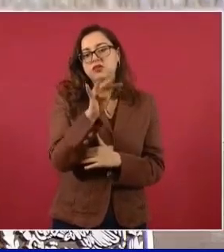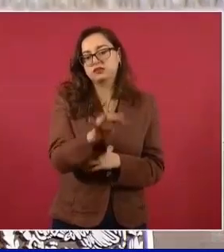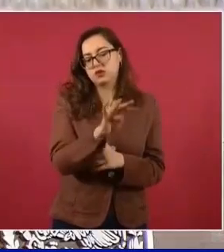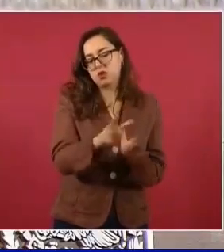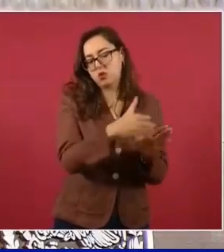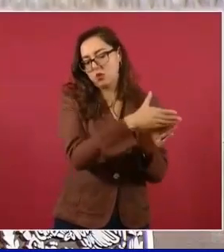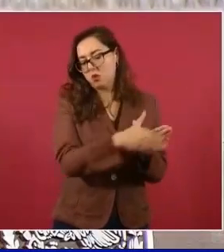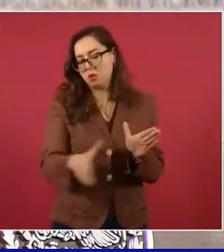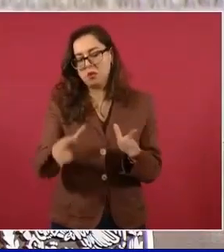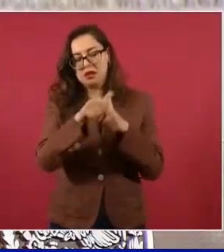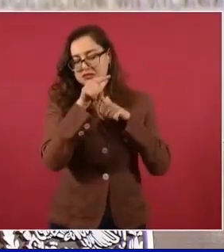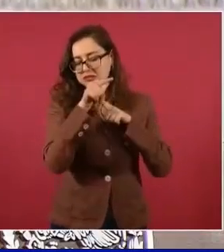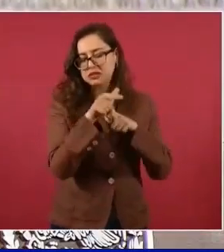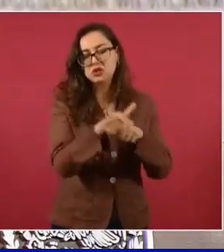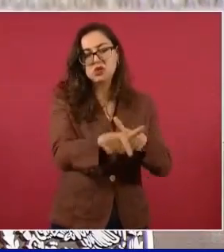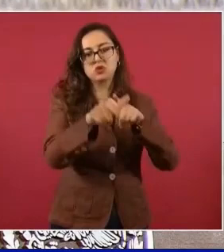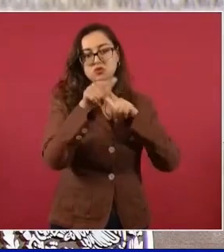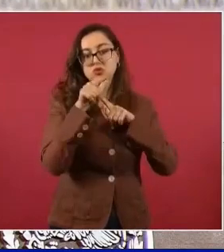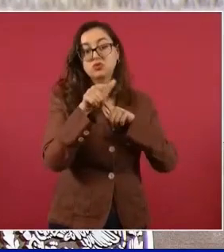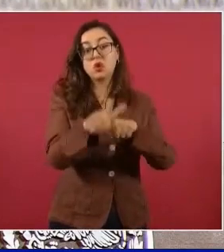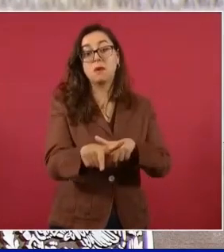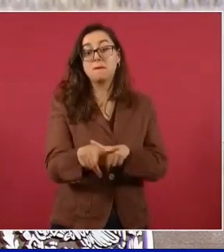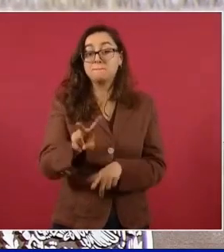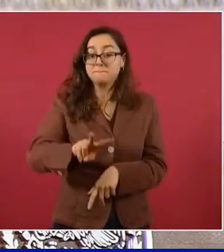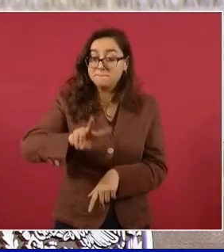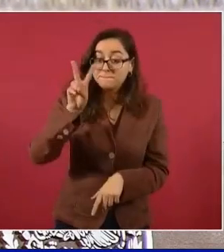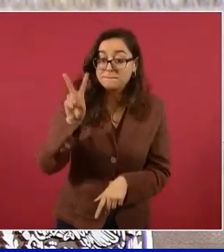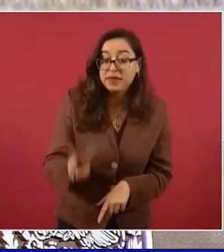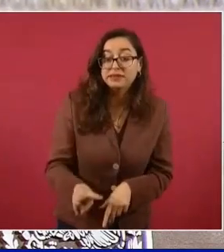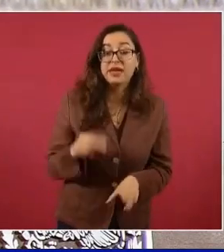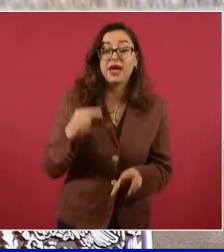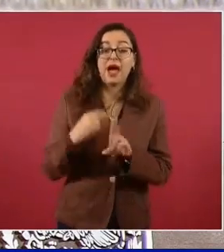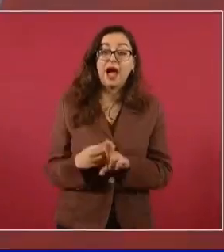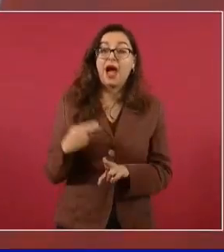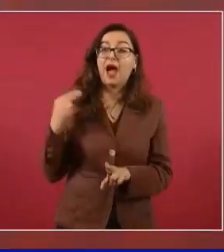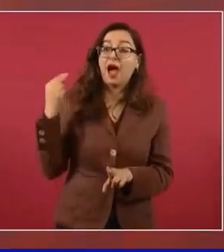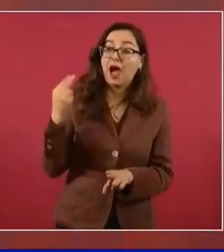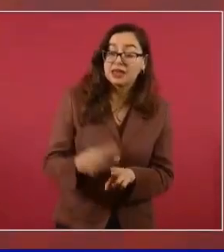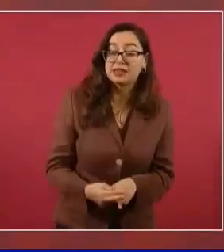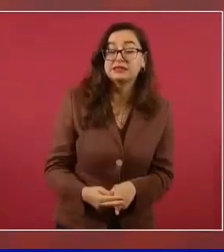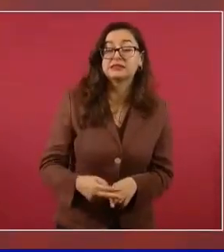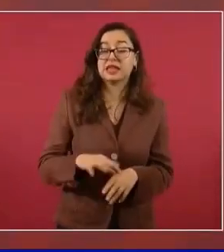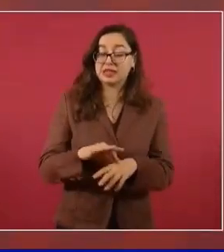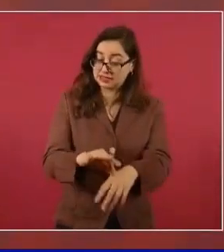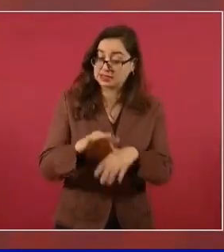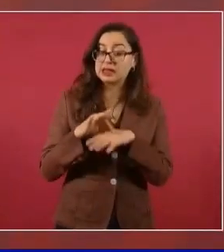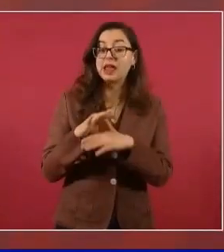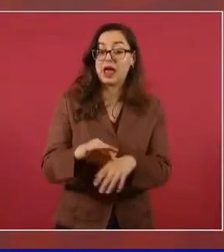La esclavitud en México es abolida en los hechos